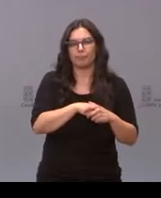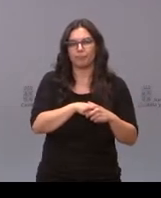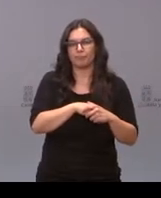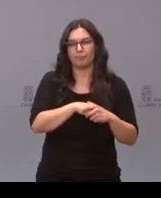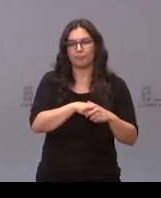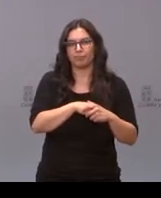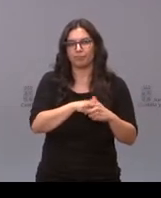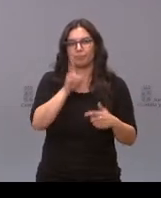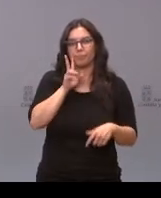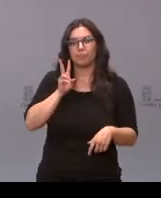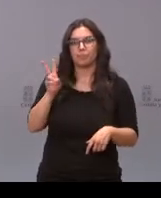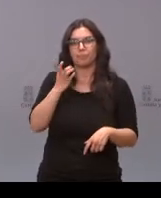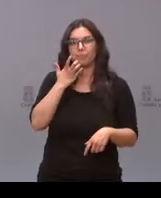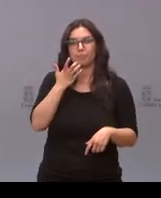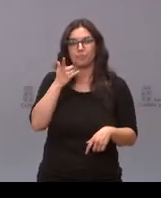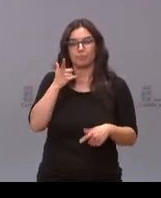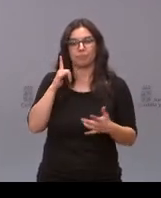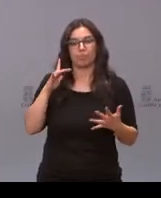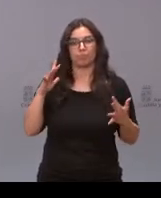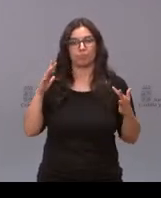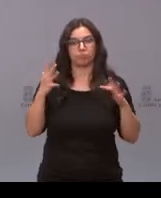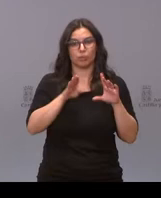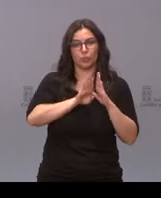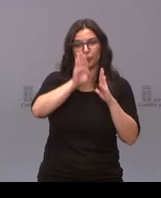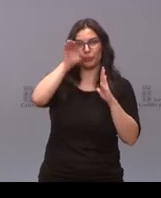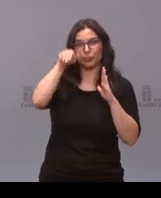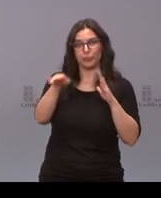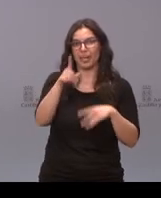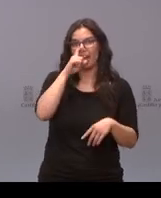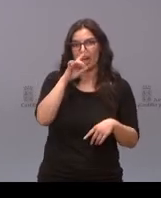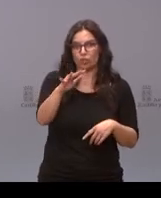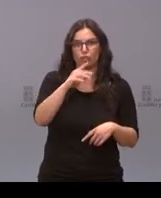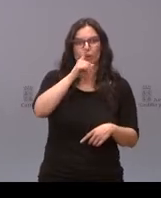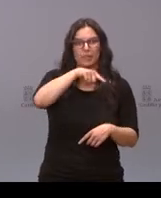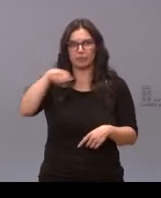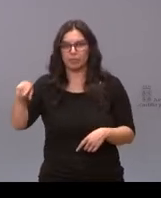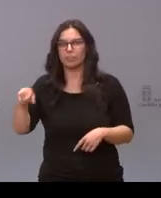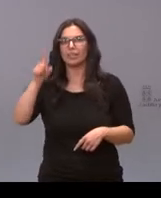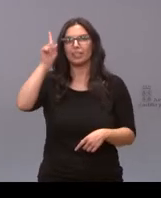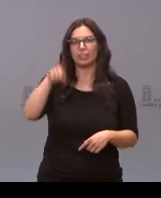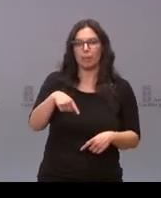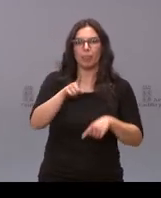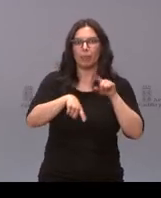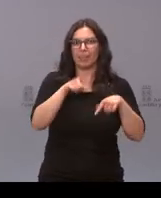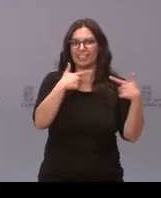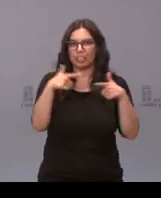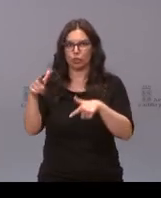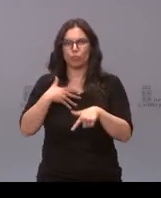Aquí ven la evolución durante estos últimos años, mes a mes, verlo también por sectores.